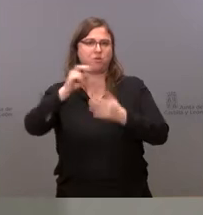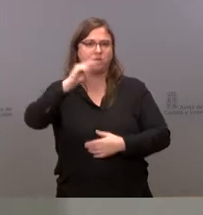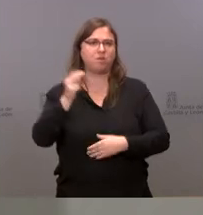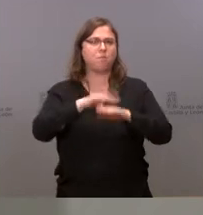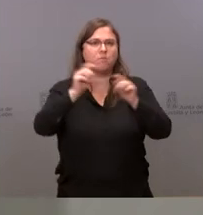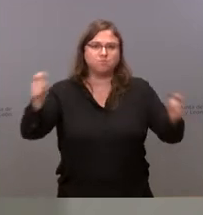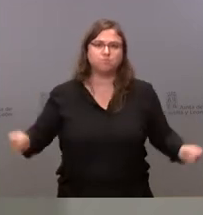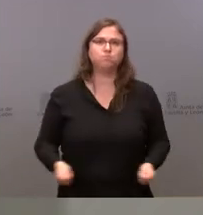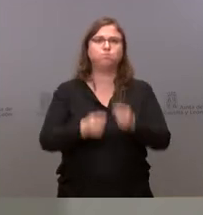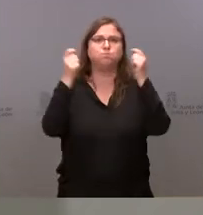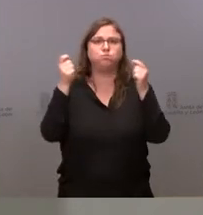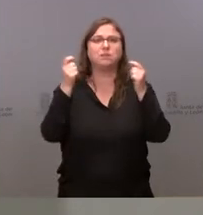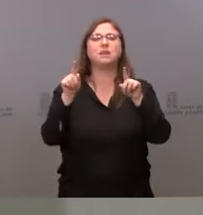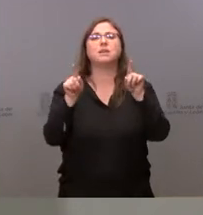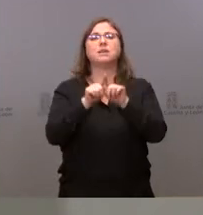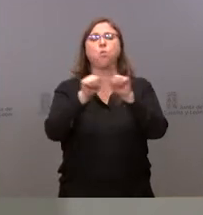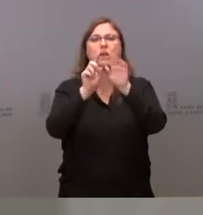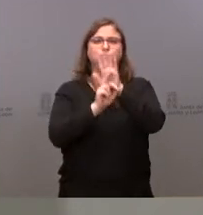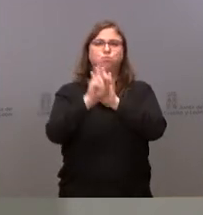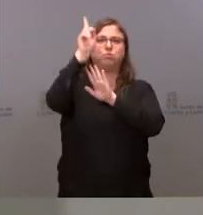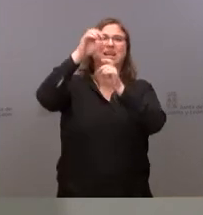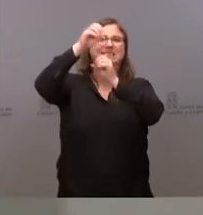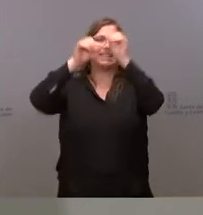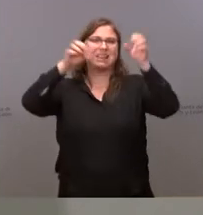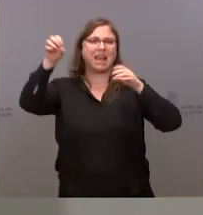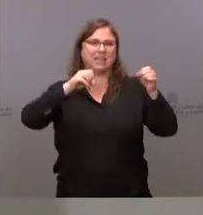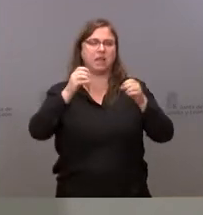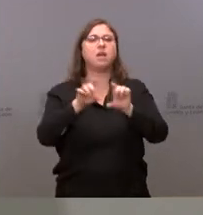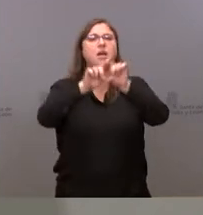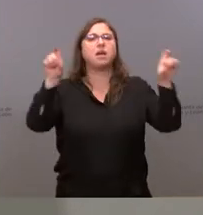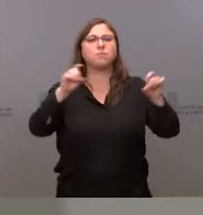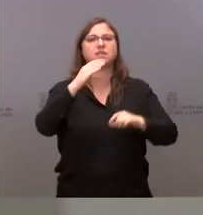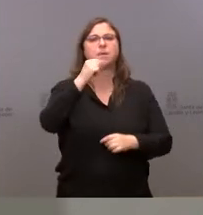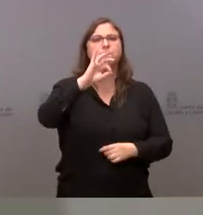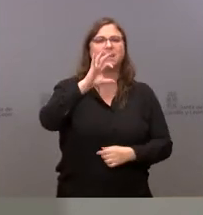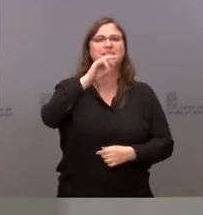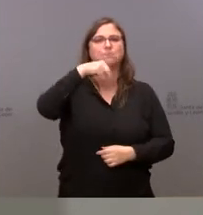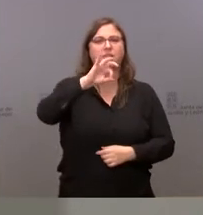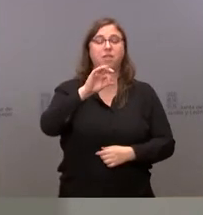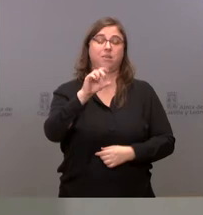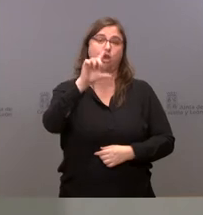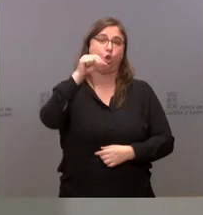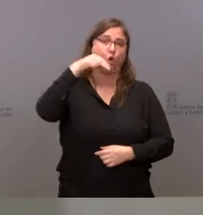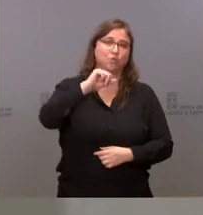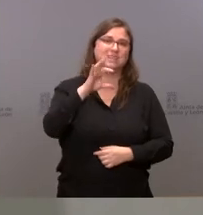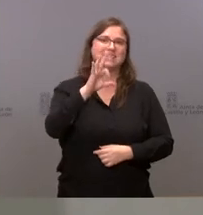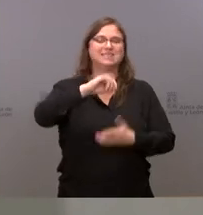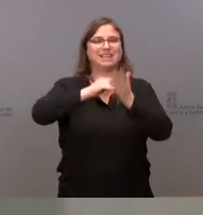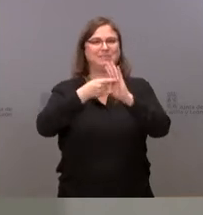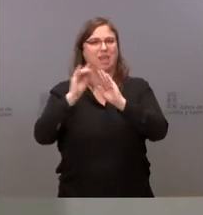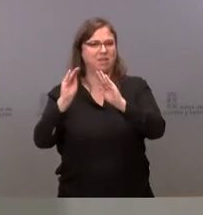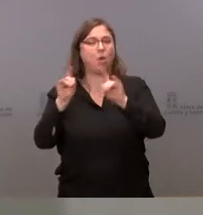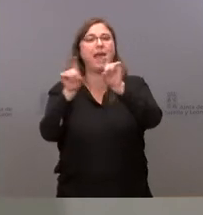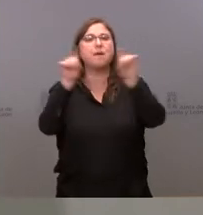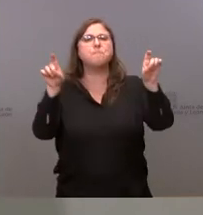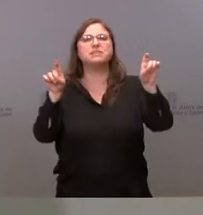lanzamiento de satélites a gran altitud por parte de la empresa B2Space Launch System. Estamos hablando de una empresa que se